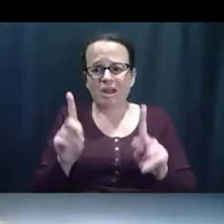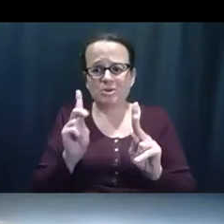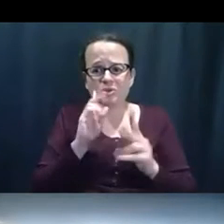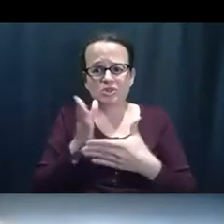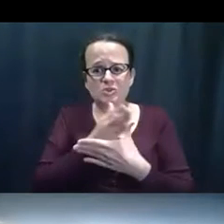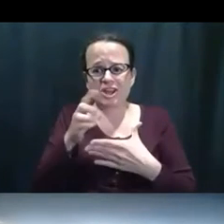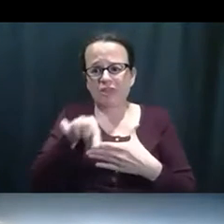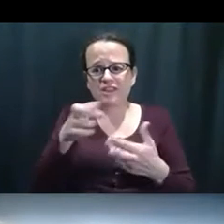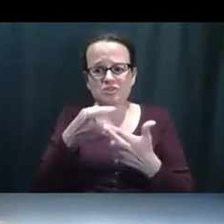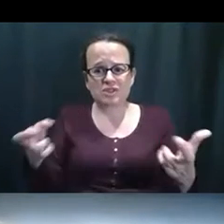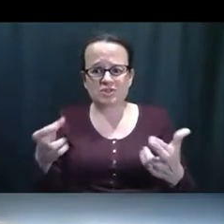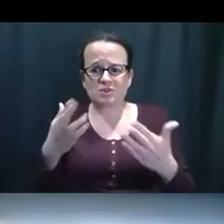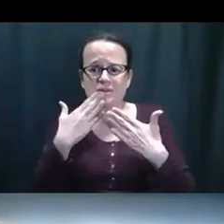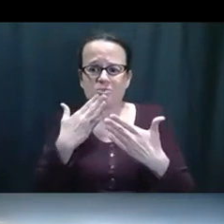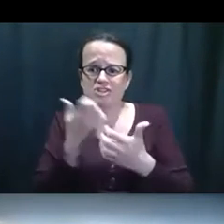oportunidad.